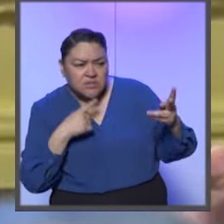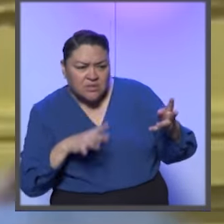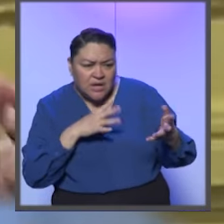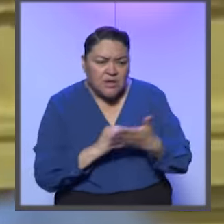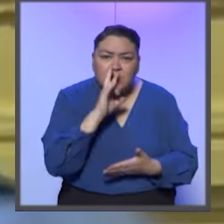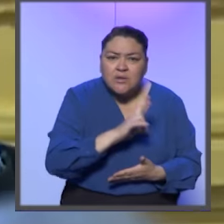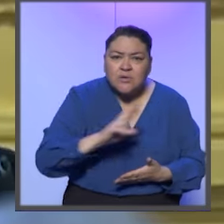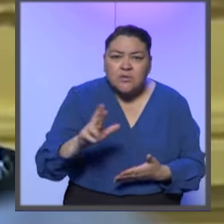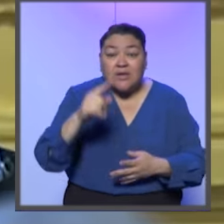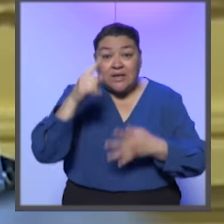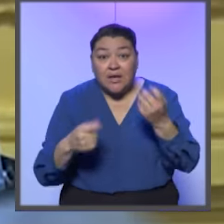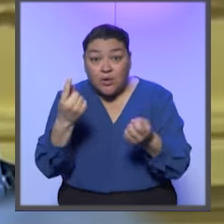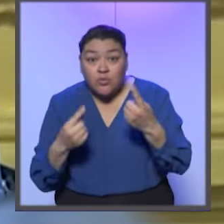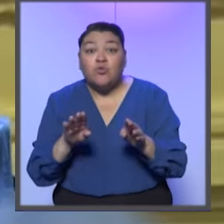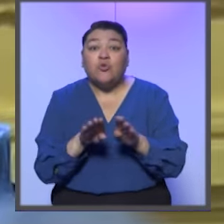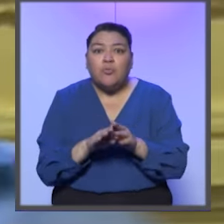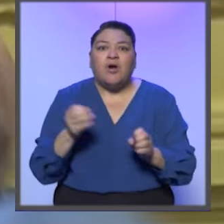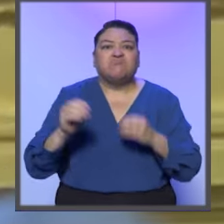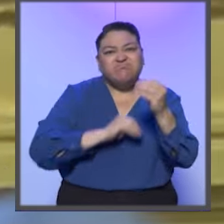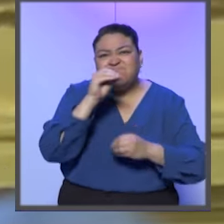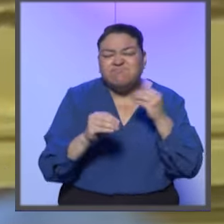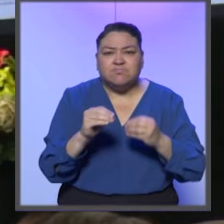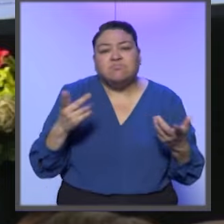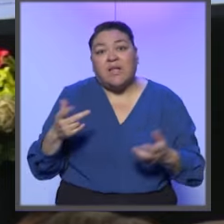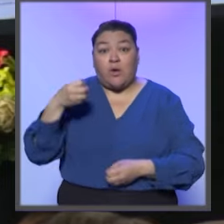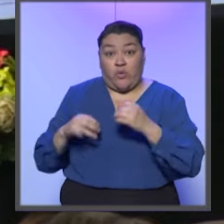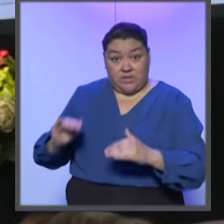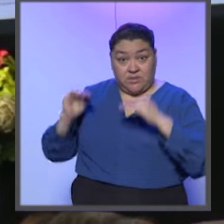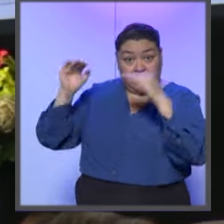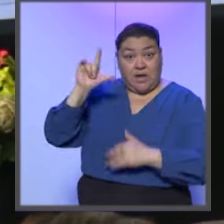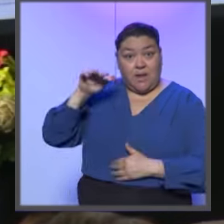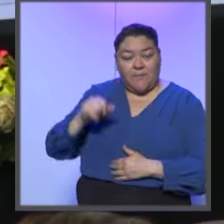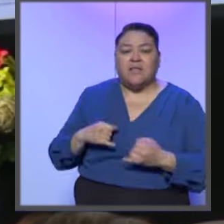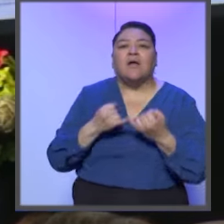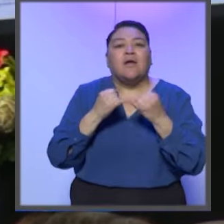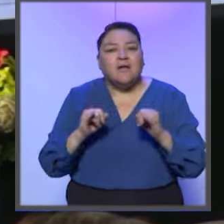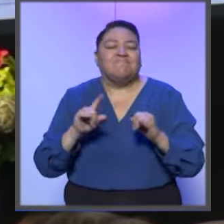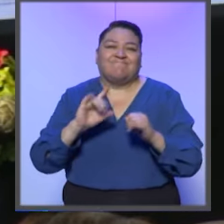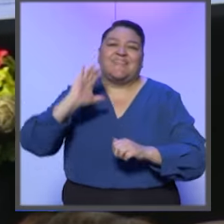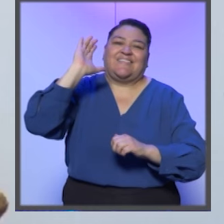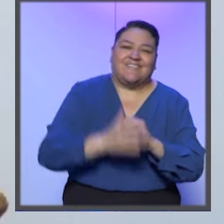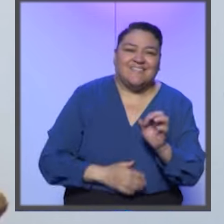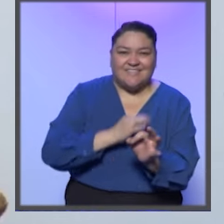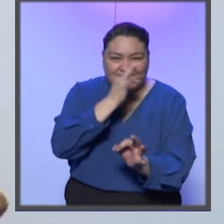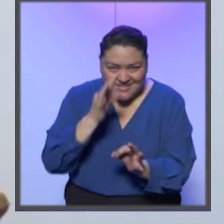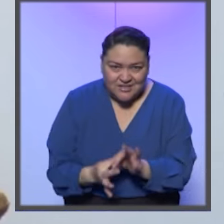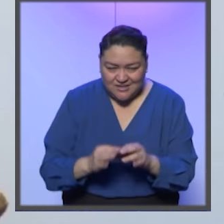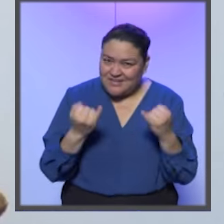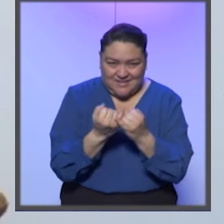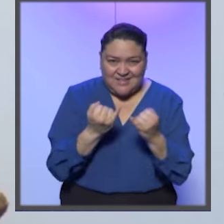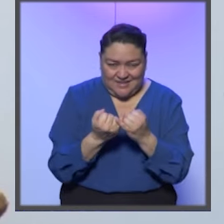recursos que fueron presentados, muchos de ellos generadores de polémica. El magistrado de la Mata Pizaña clausuró los trabajos del Congreso